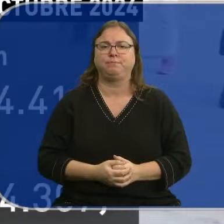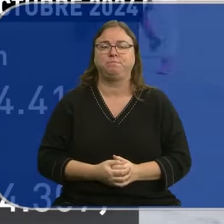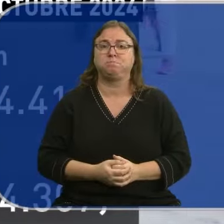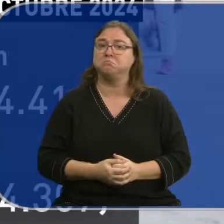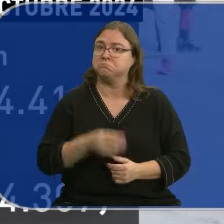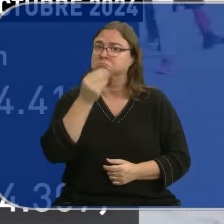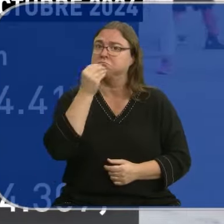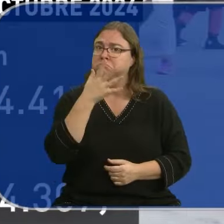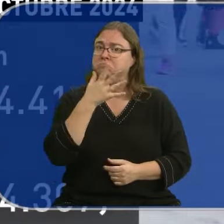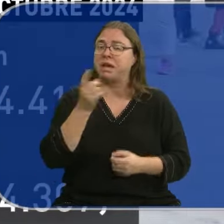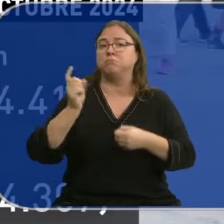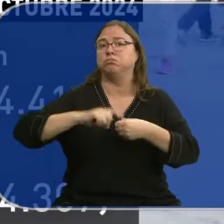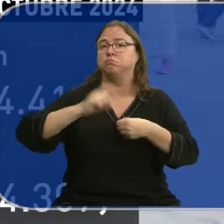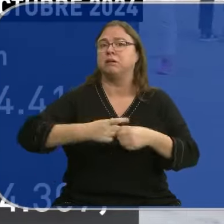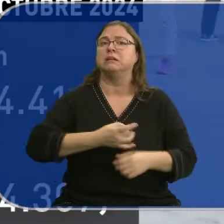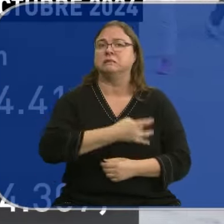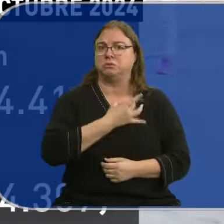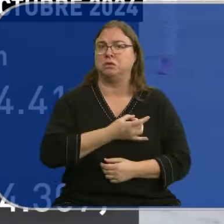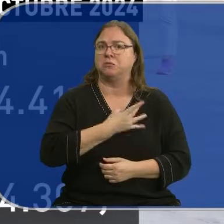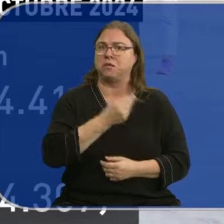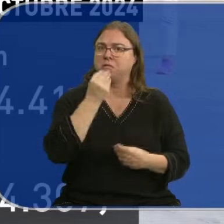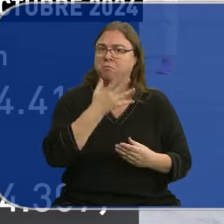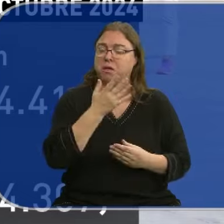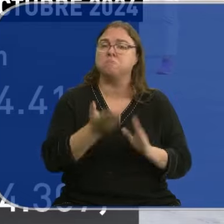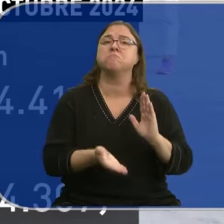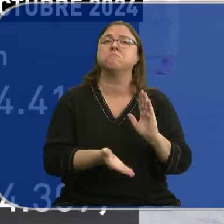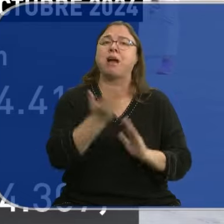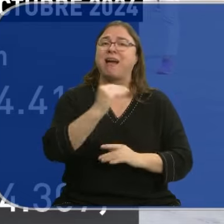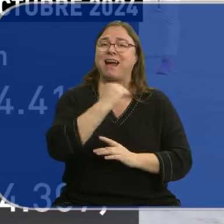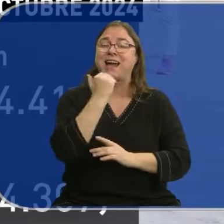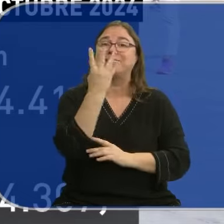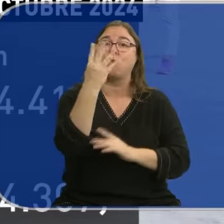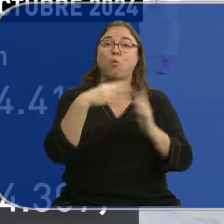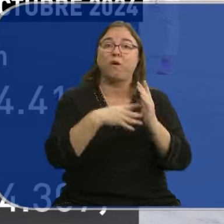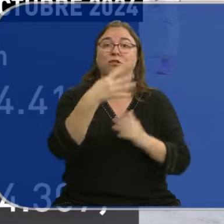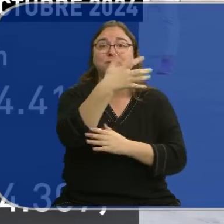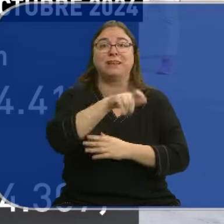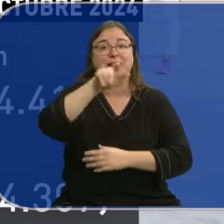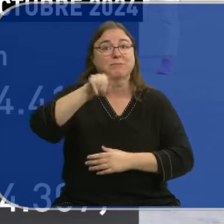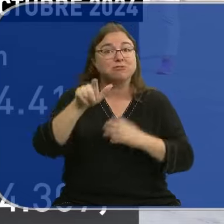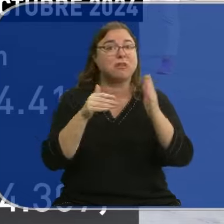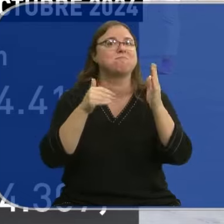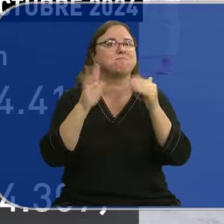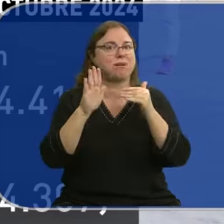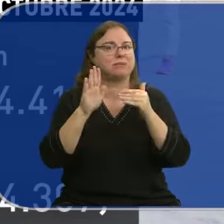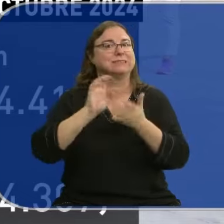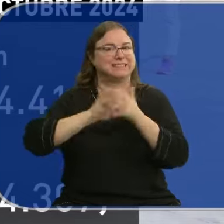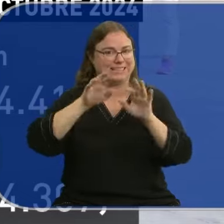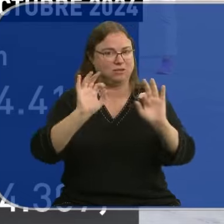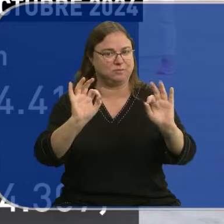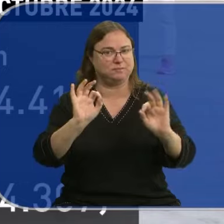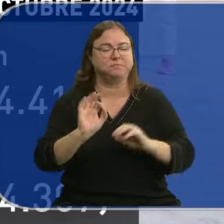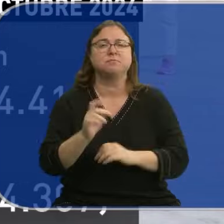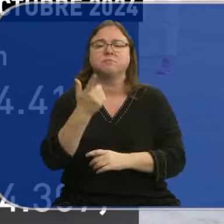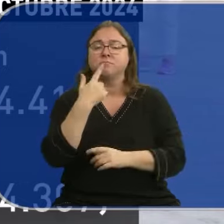Buen comportamiento de la afiliación a la Seguridad Social, con un incremento de casi 4.500 personas en Castilla y León,